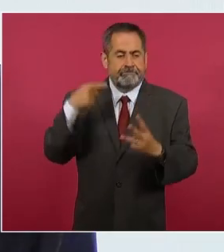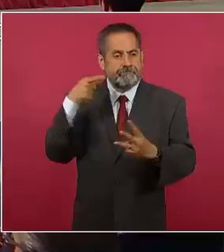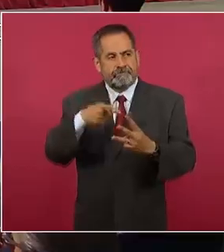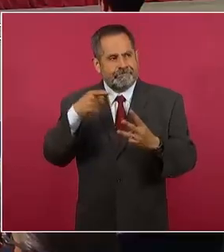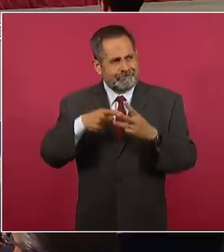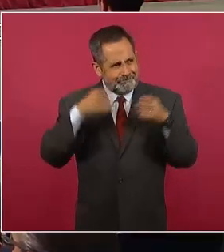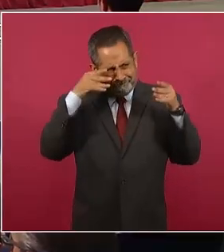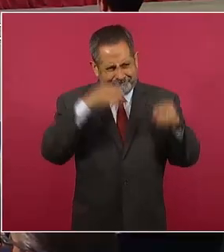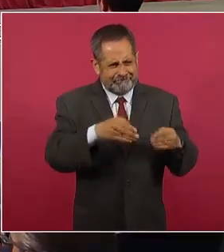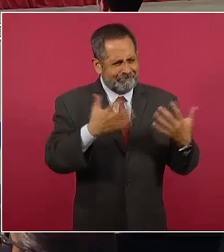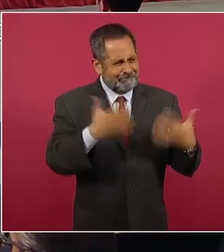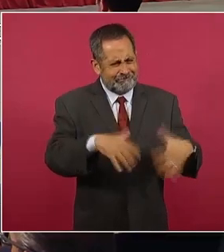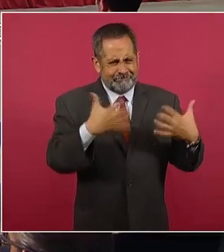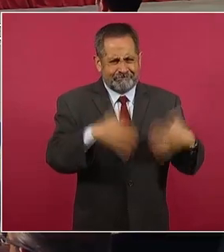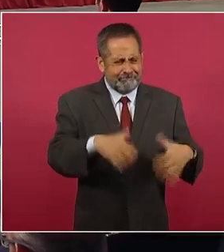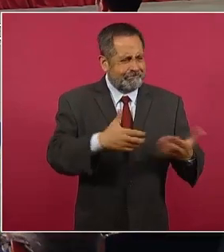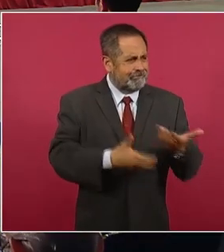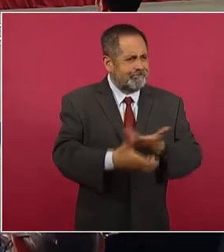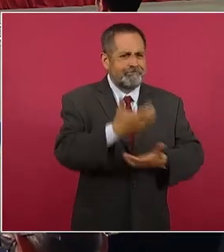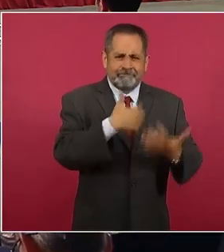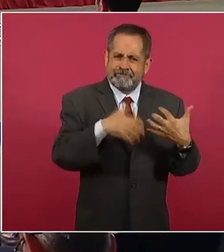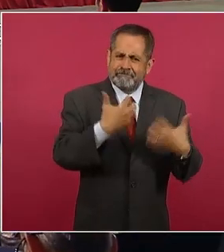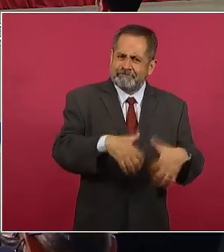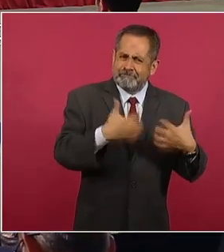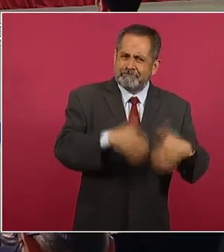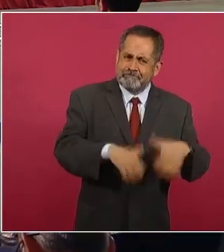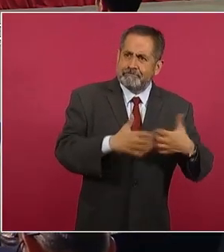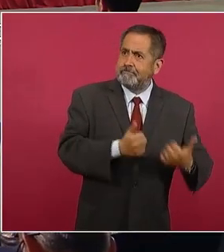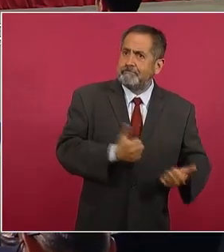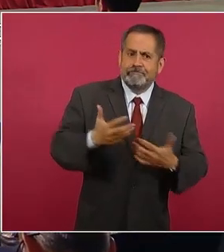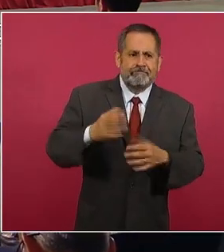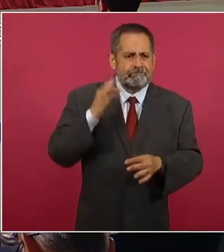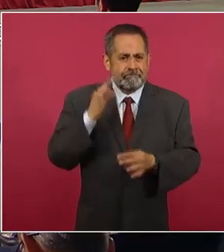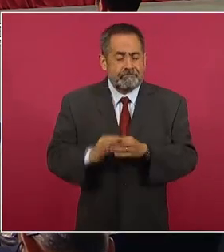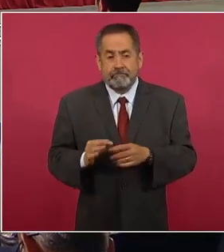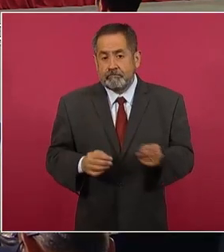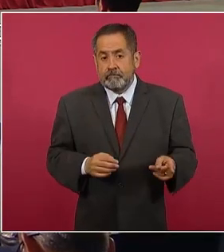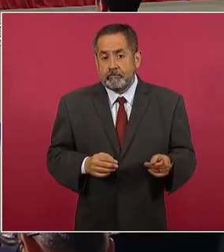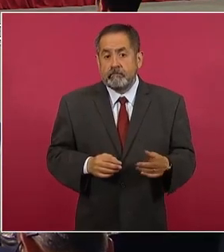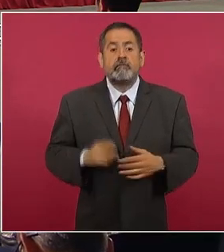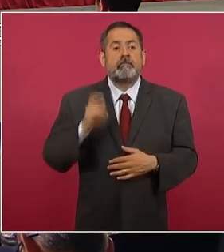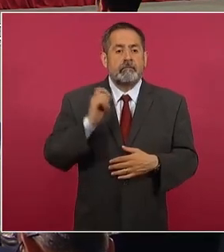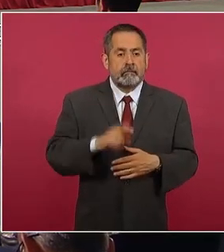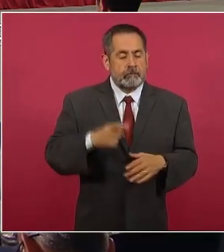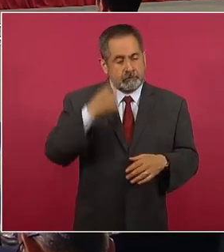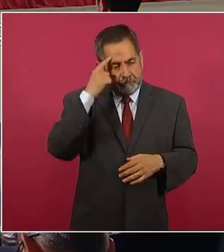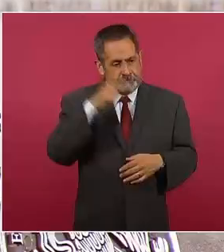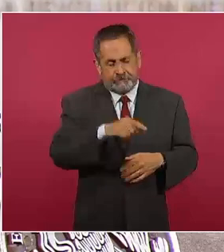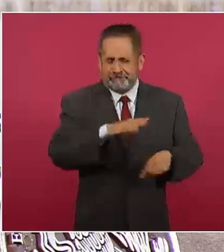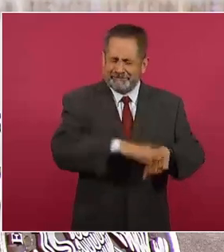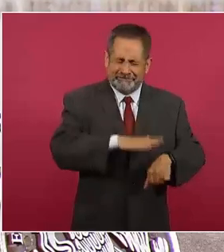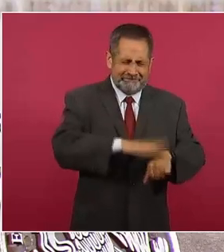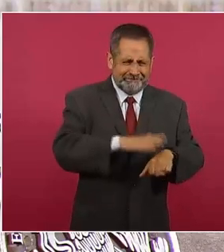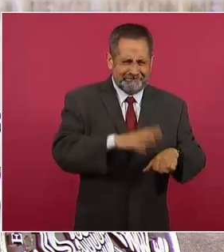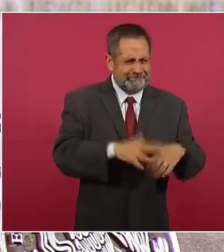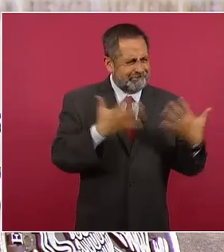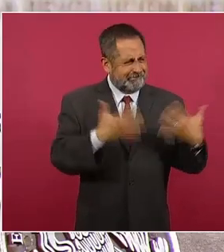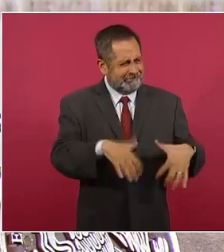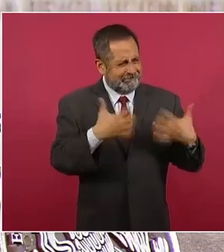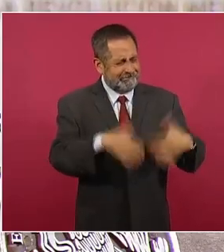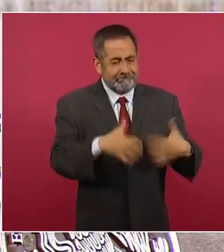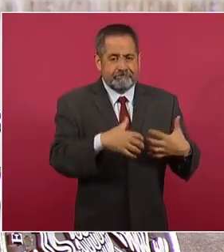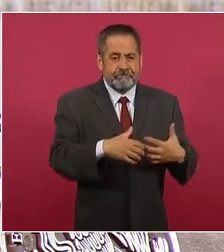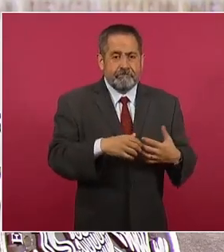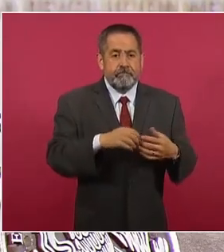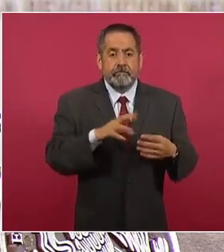Esta meta de producción la estamos elevando un poco más, porque además estamos